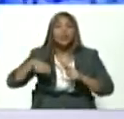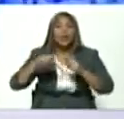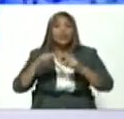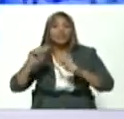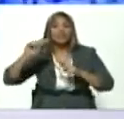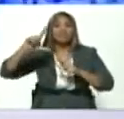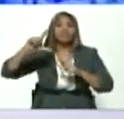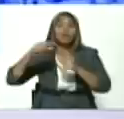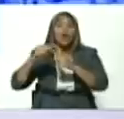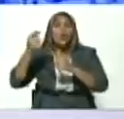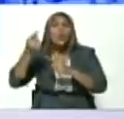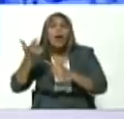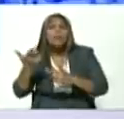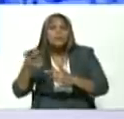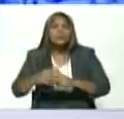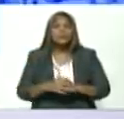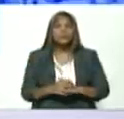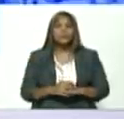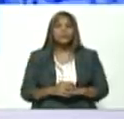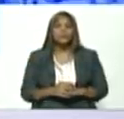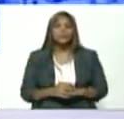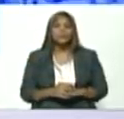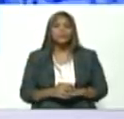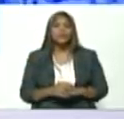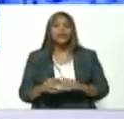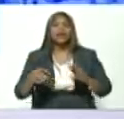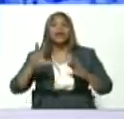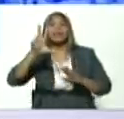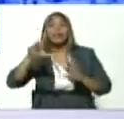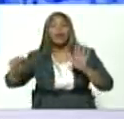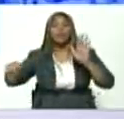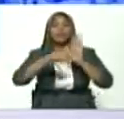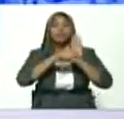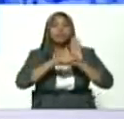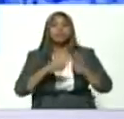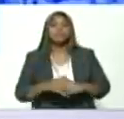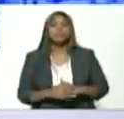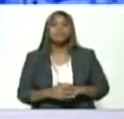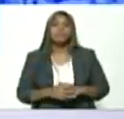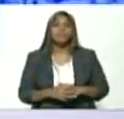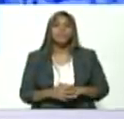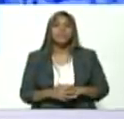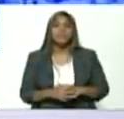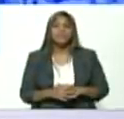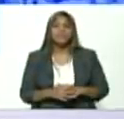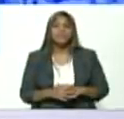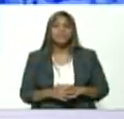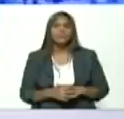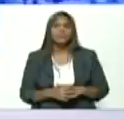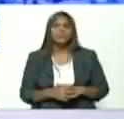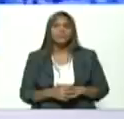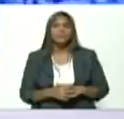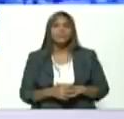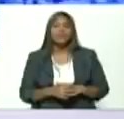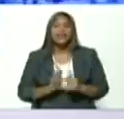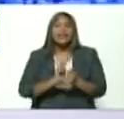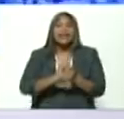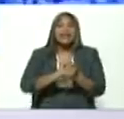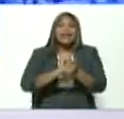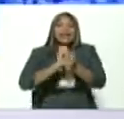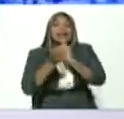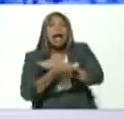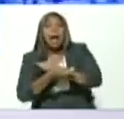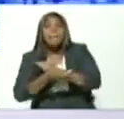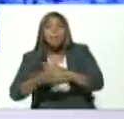¿verdad? tercer punto la conversión al petro